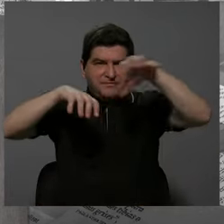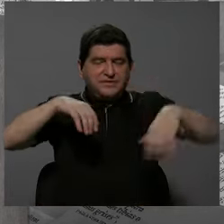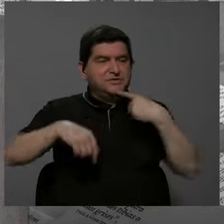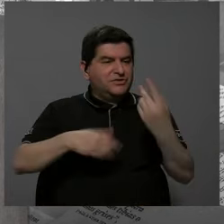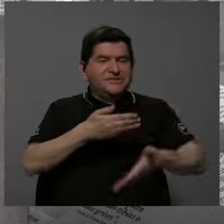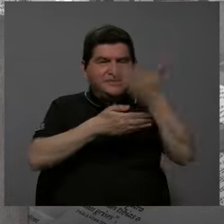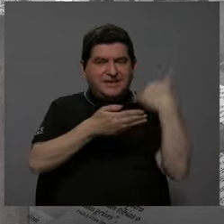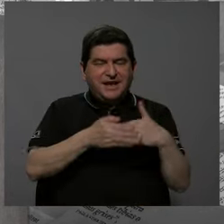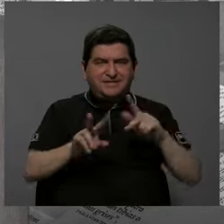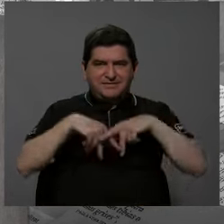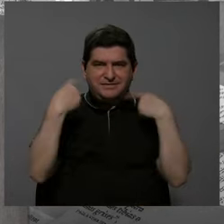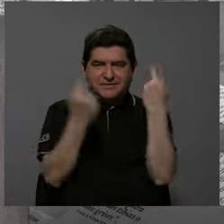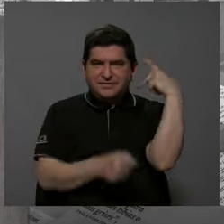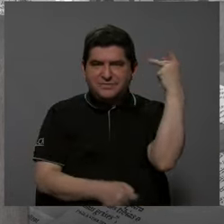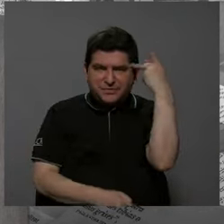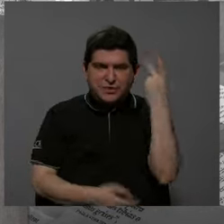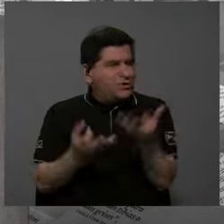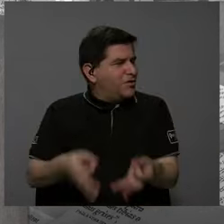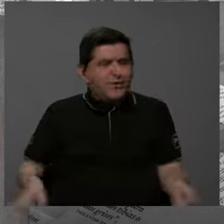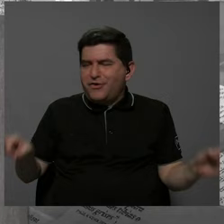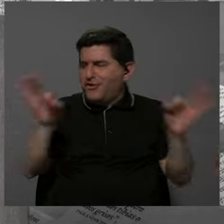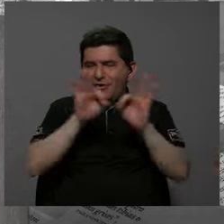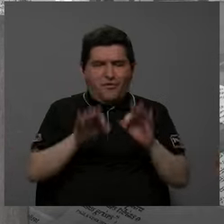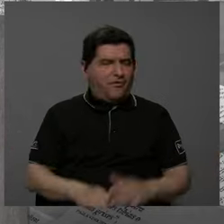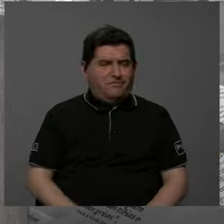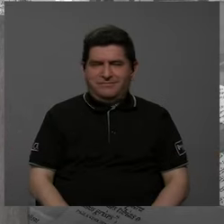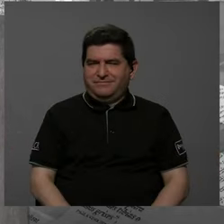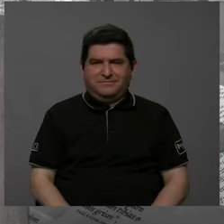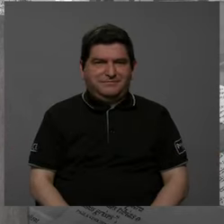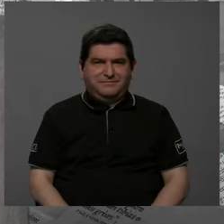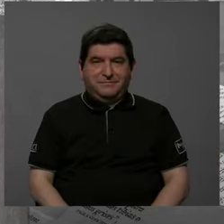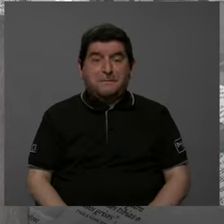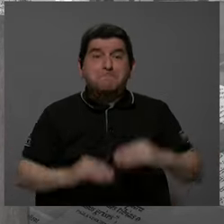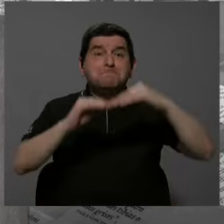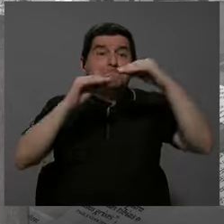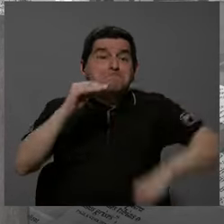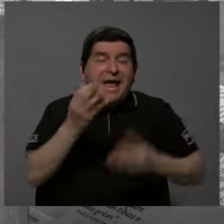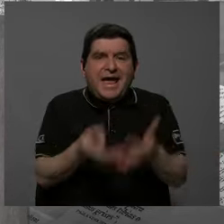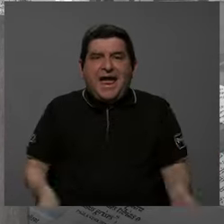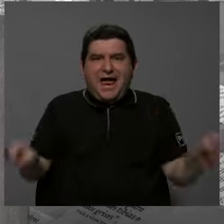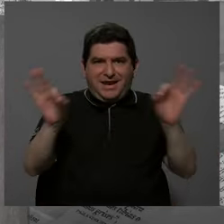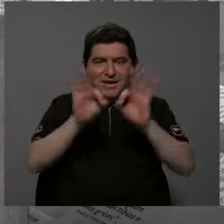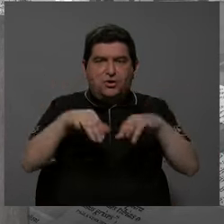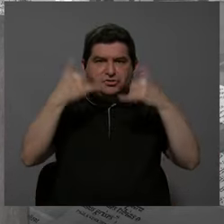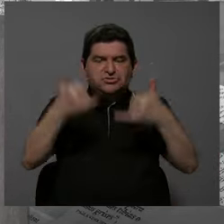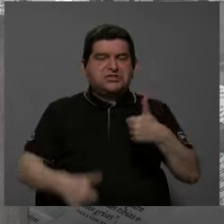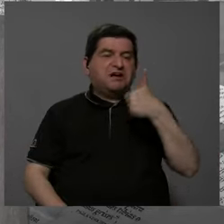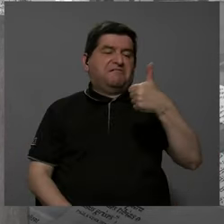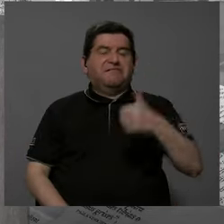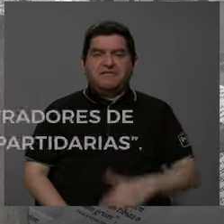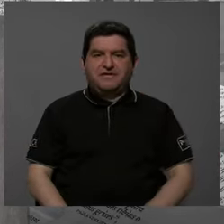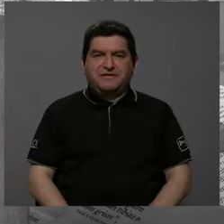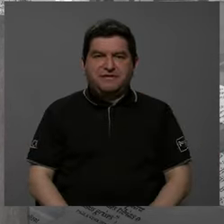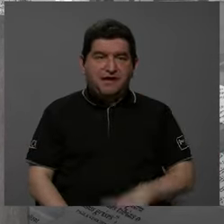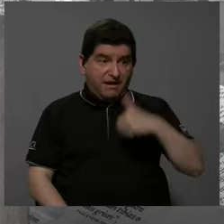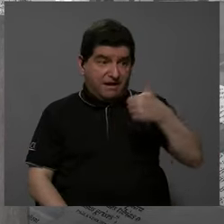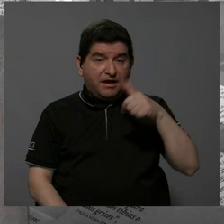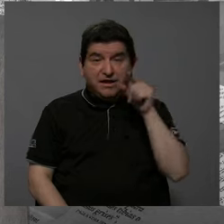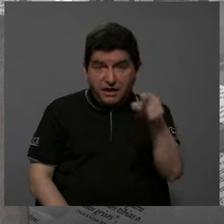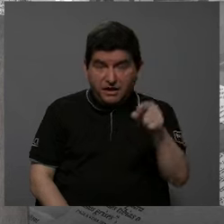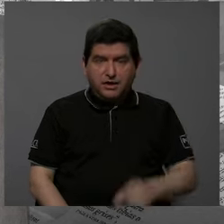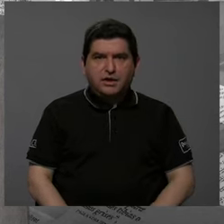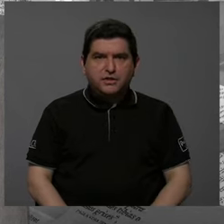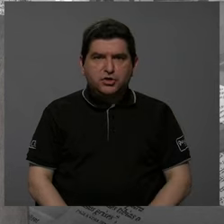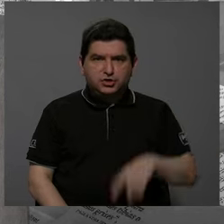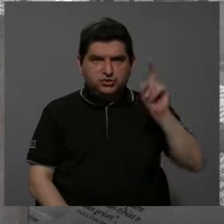hace unos minutos que el partido político no es el importante, que la bandera no es importante. Menos importante es una vez que ganen. Cuando ganen,